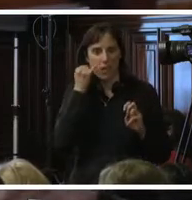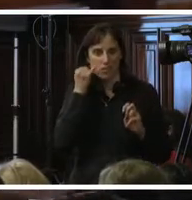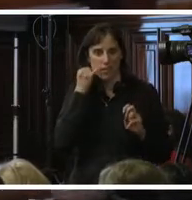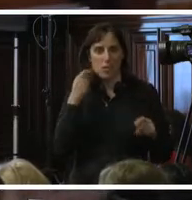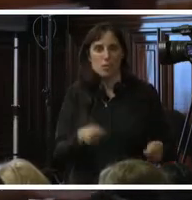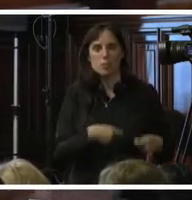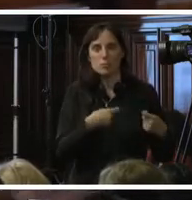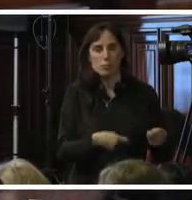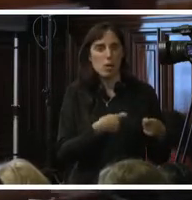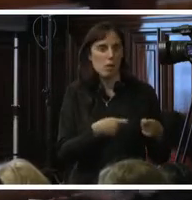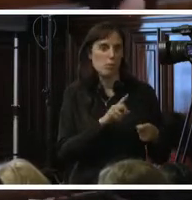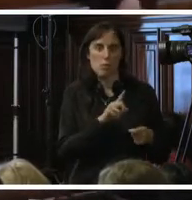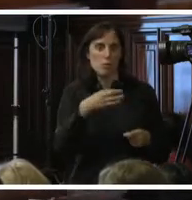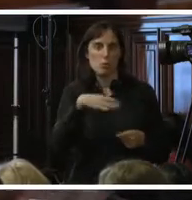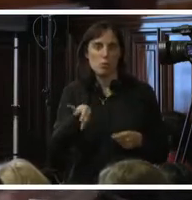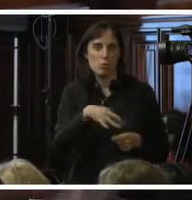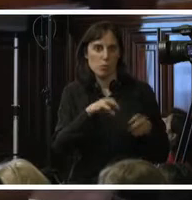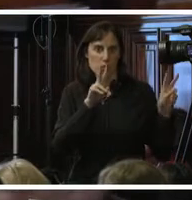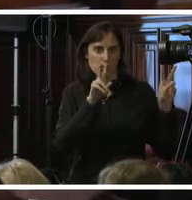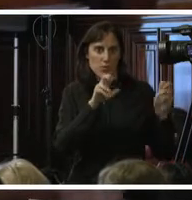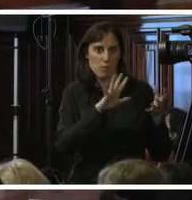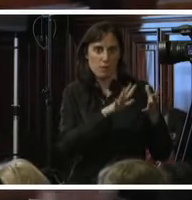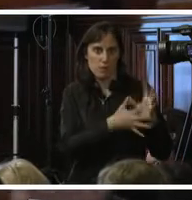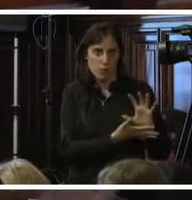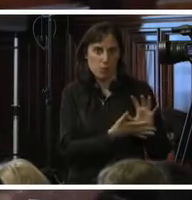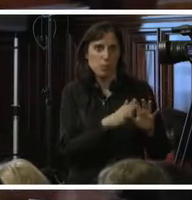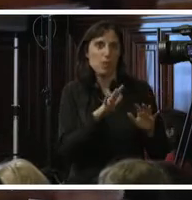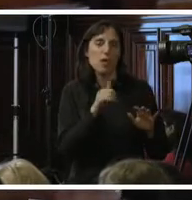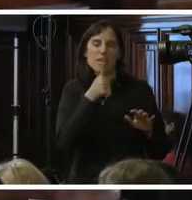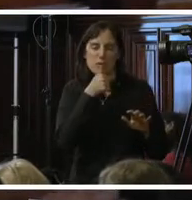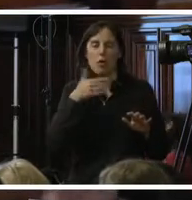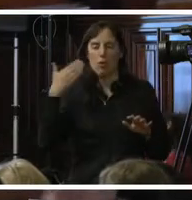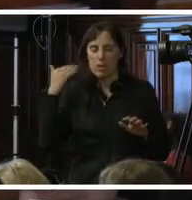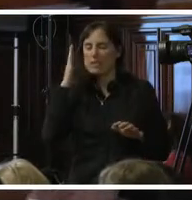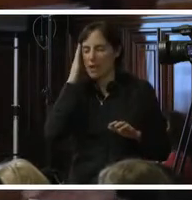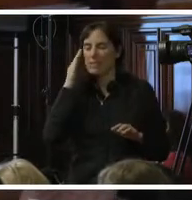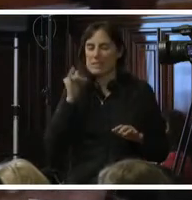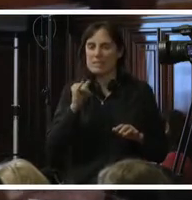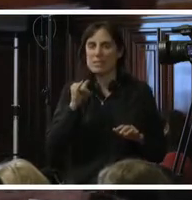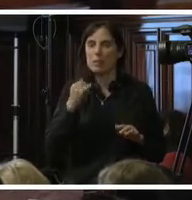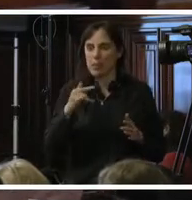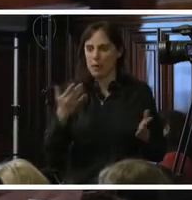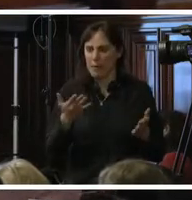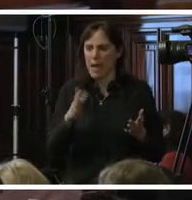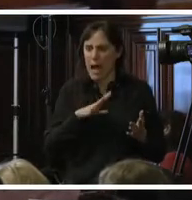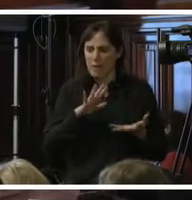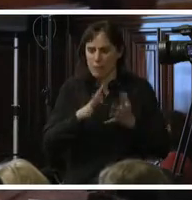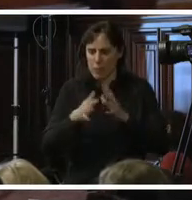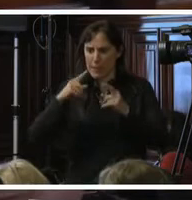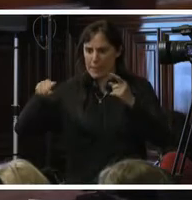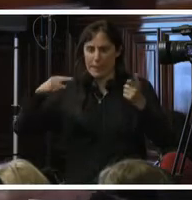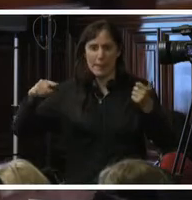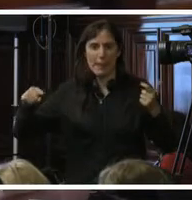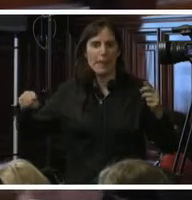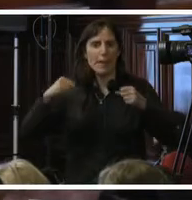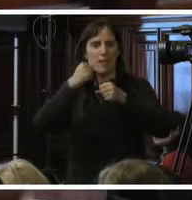por quizá los procesos históricos o los mismos procesos sociales, pero que tenemos muchas otras modalidades que